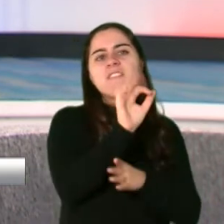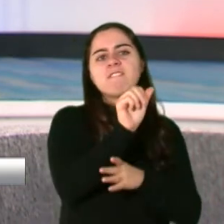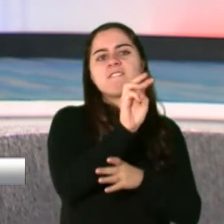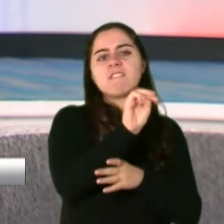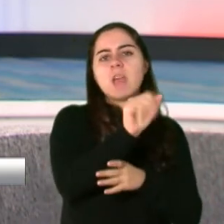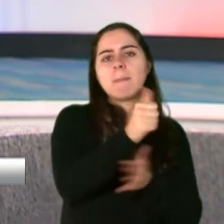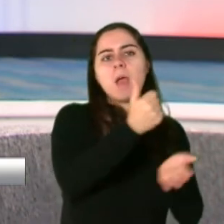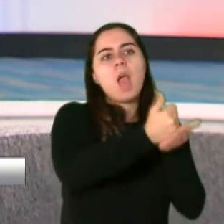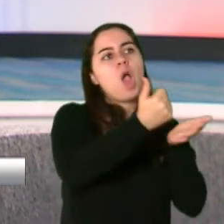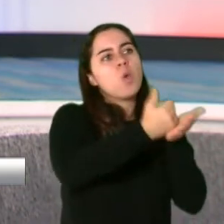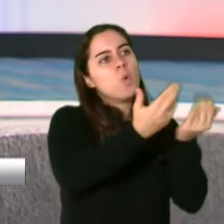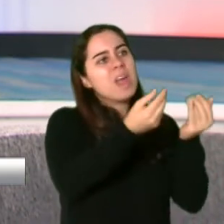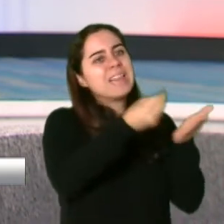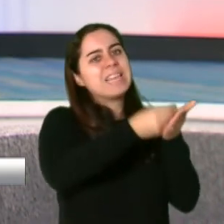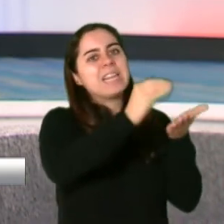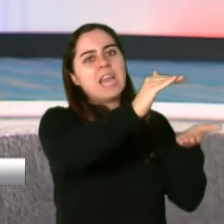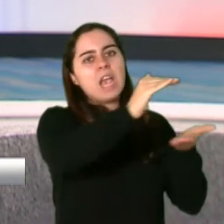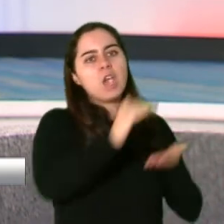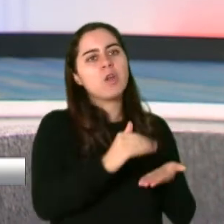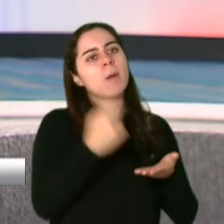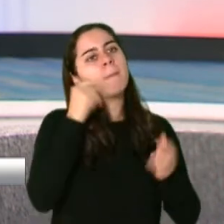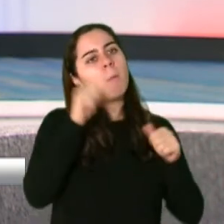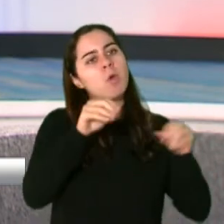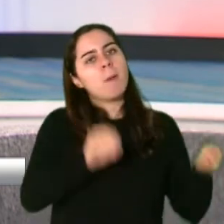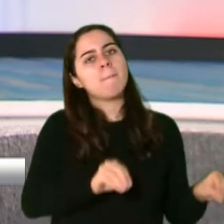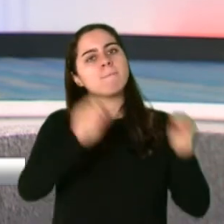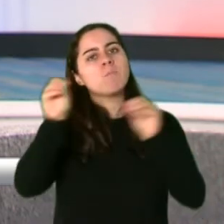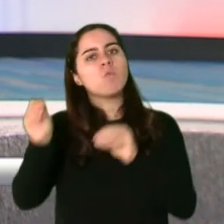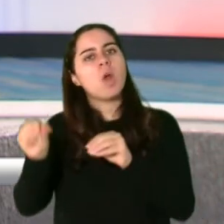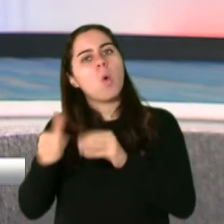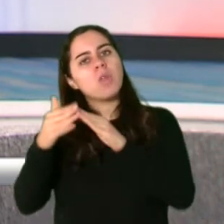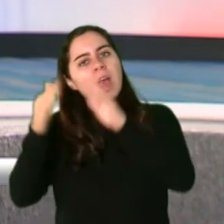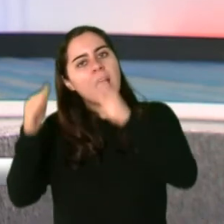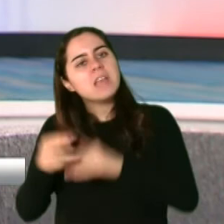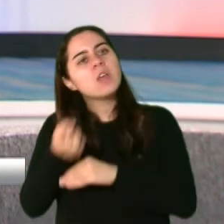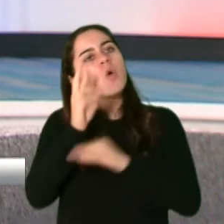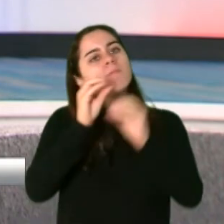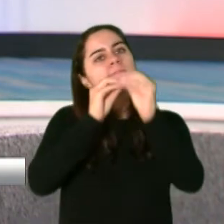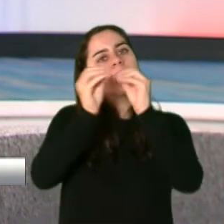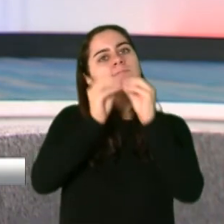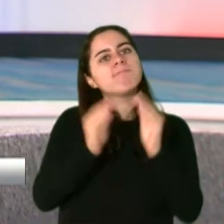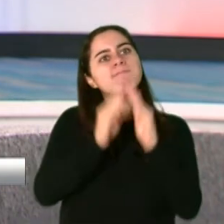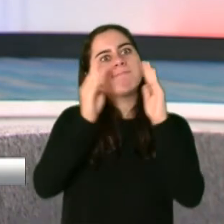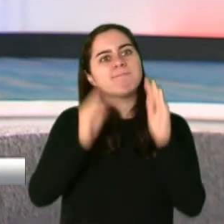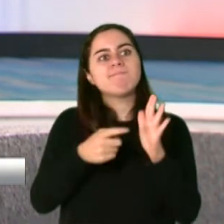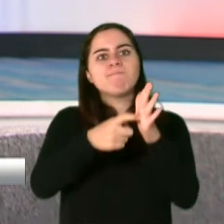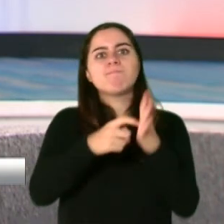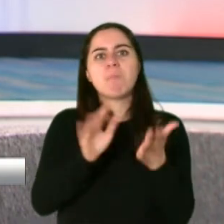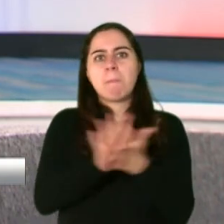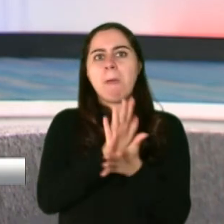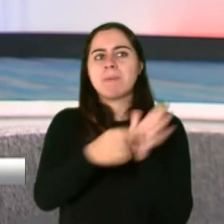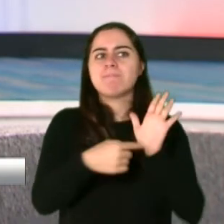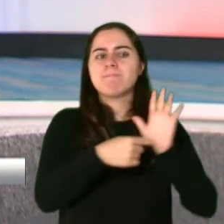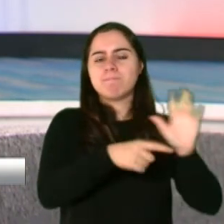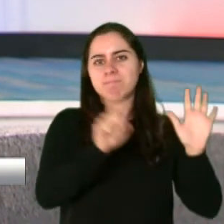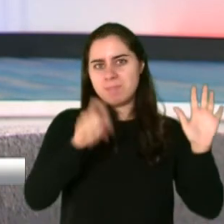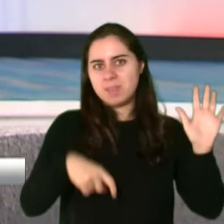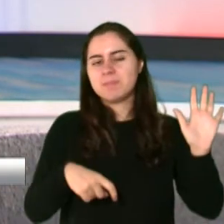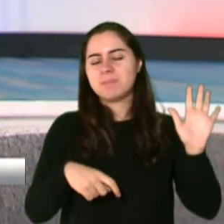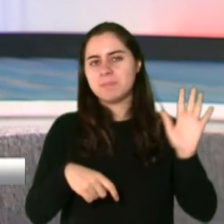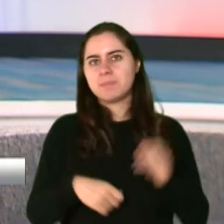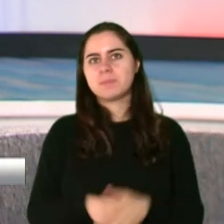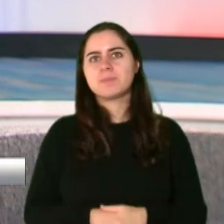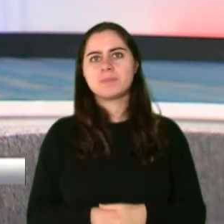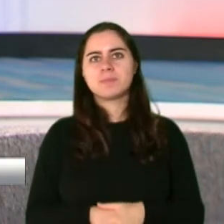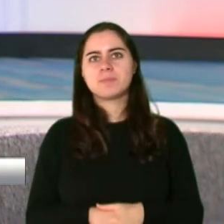restaurarla, arreglarla o mudarse, ¿verdad? Dependiendo de la situación particular que tenían cada una de las personas. Hemos estado reseñando, licenciado, en